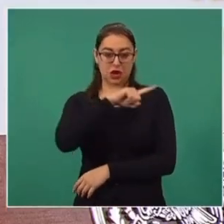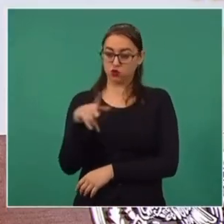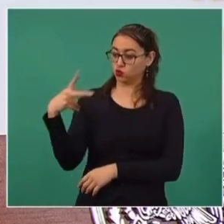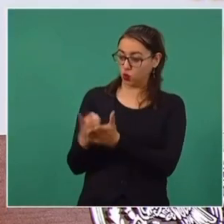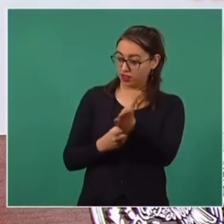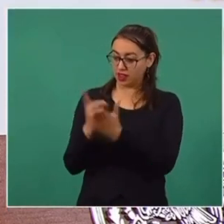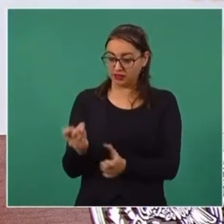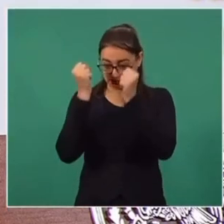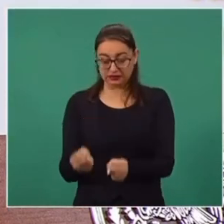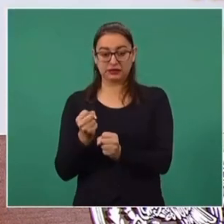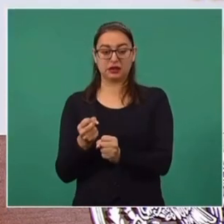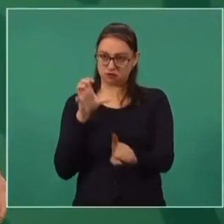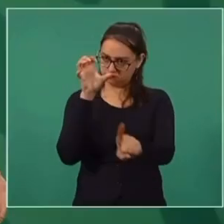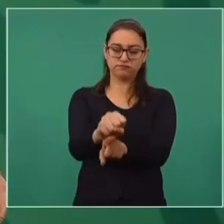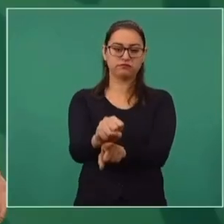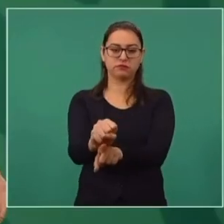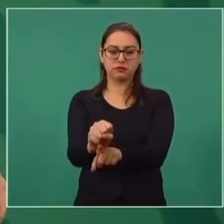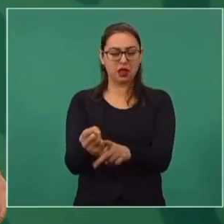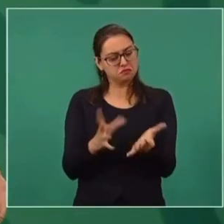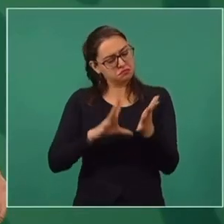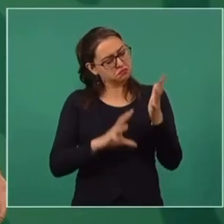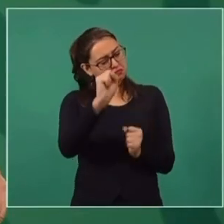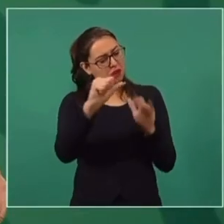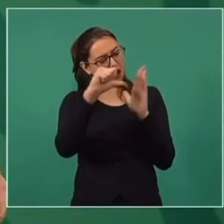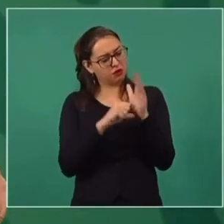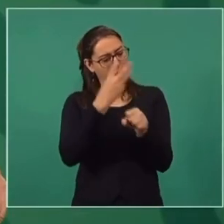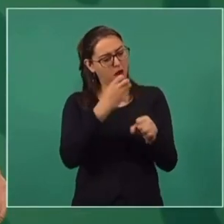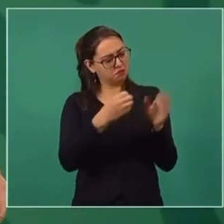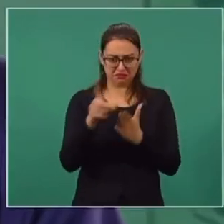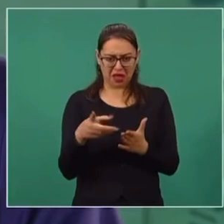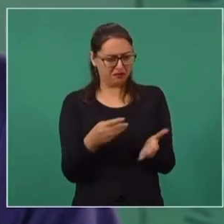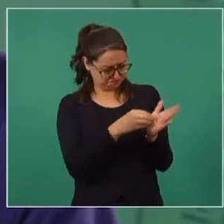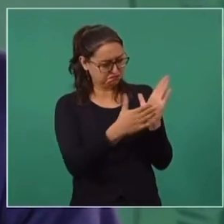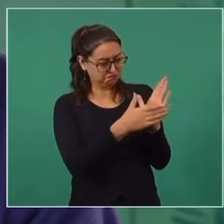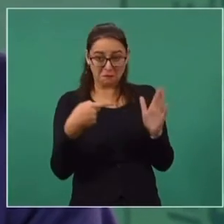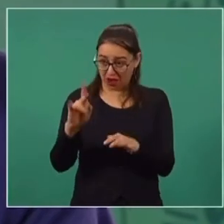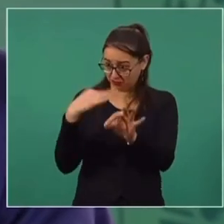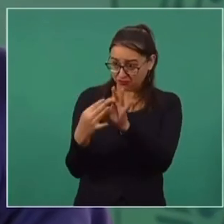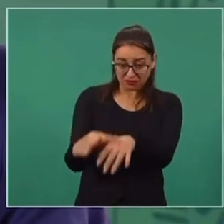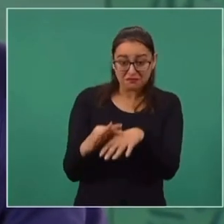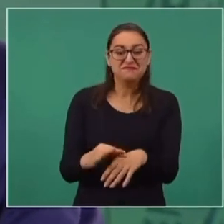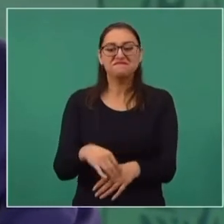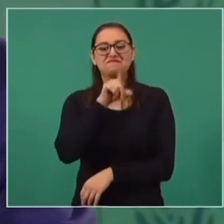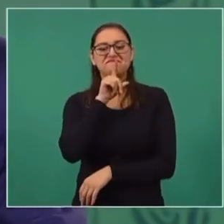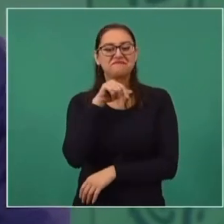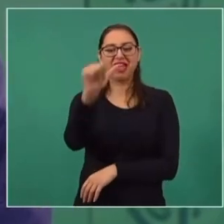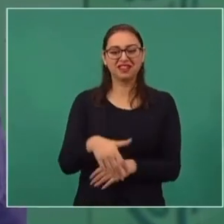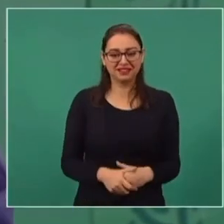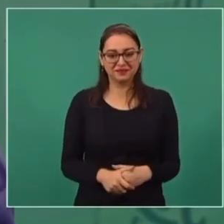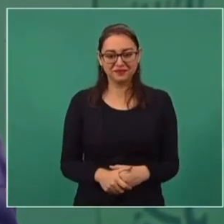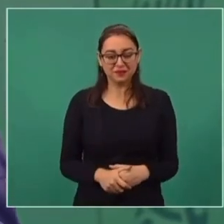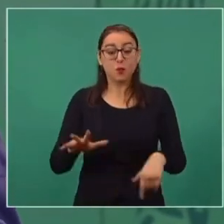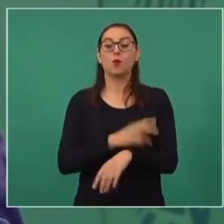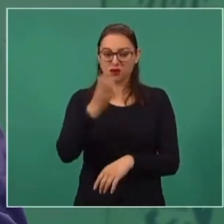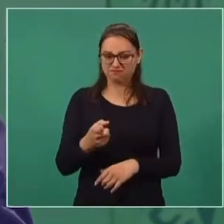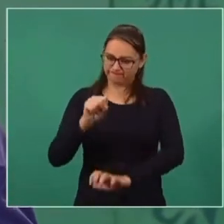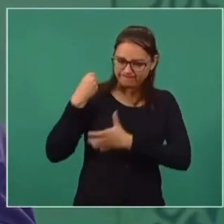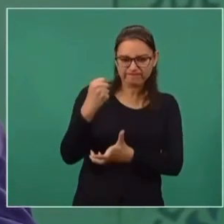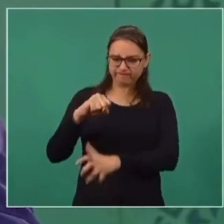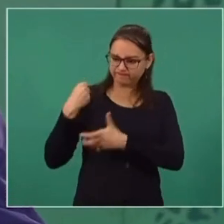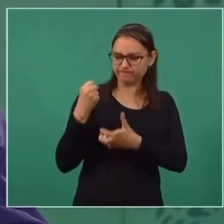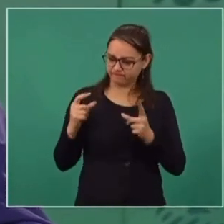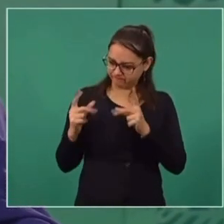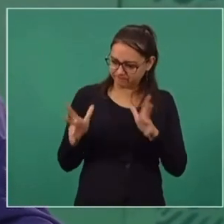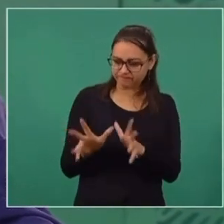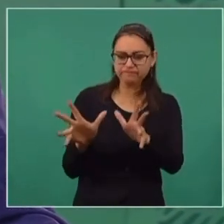que deje de estar como letra muerta en el artículo 4 de la Constitución. Y lo que queremos es que todos